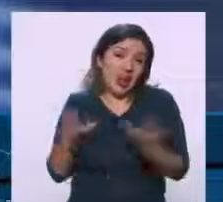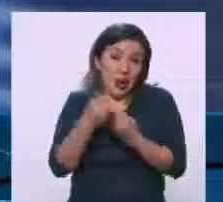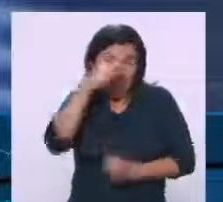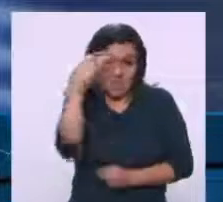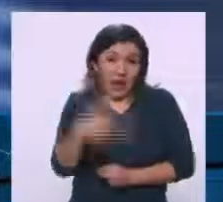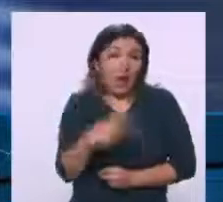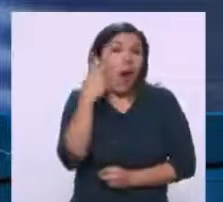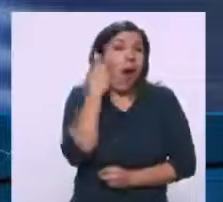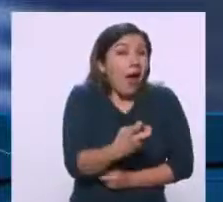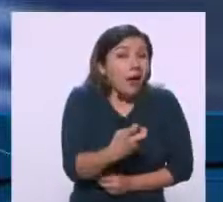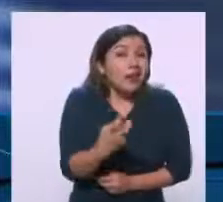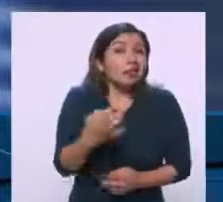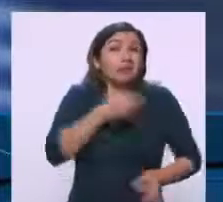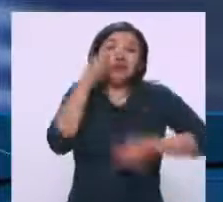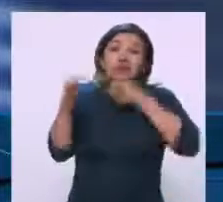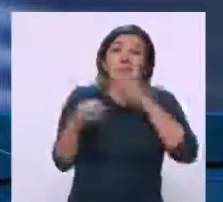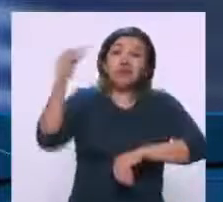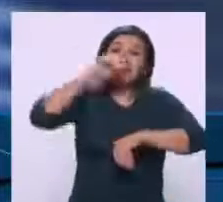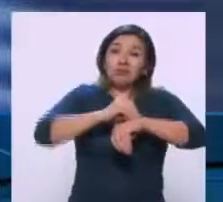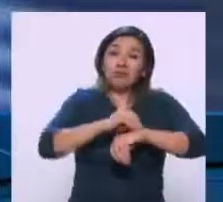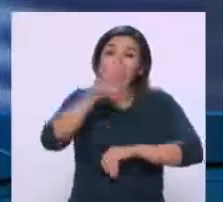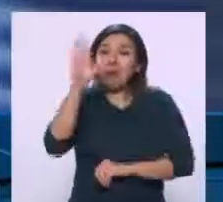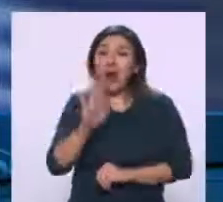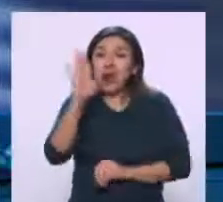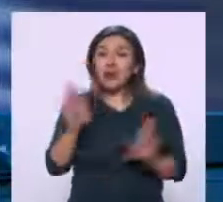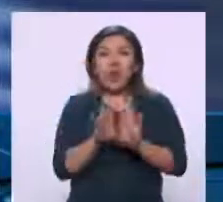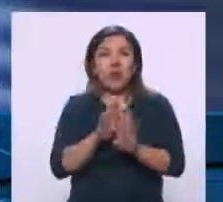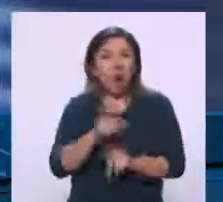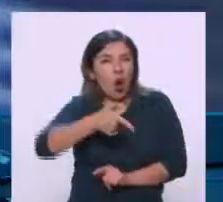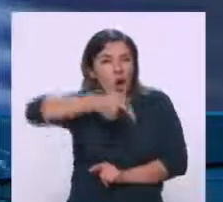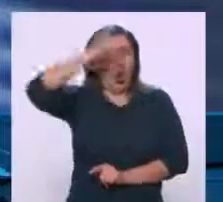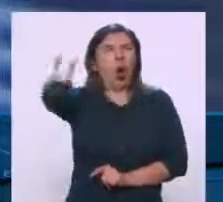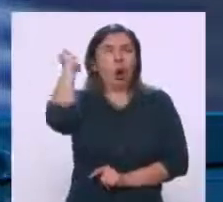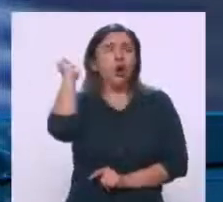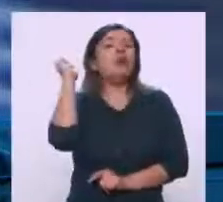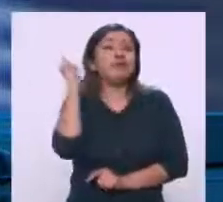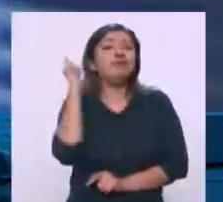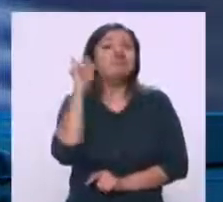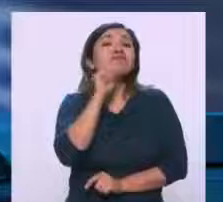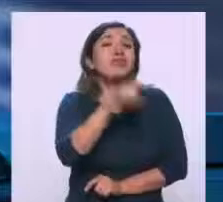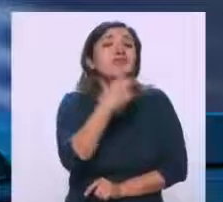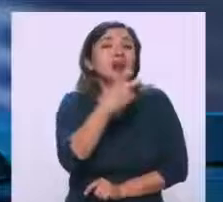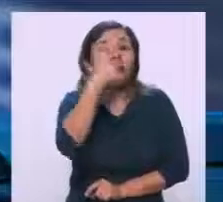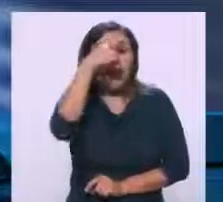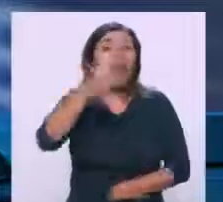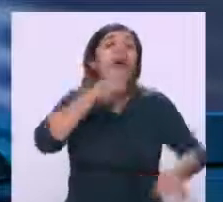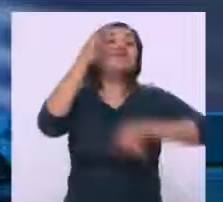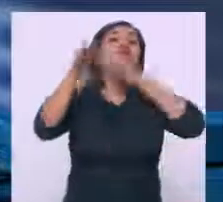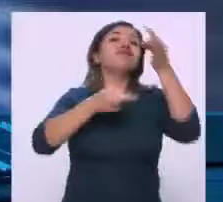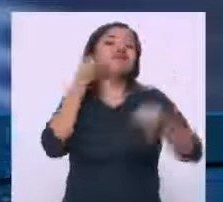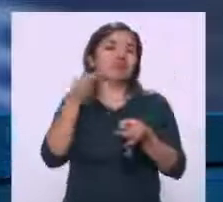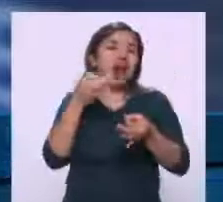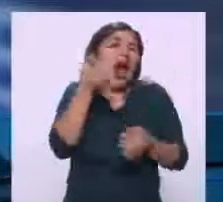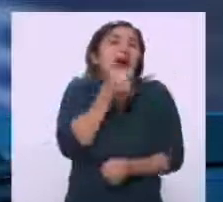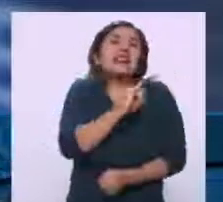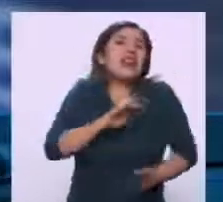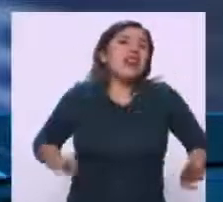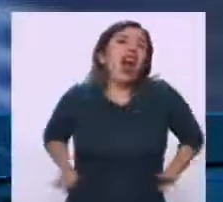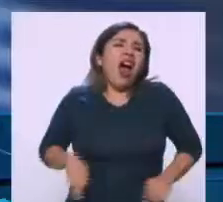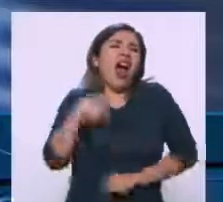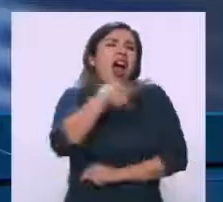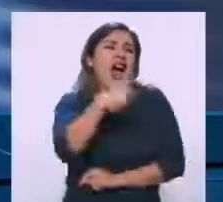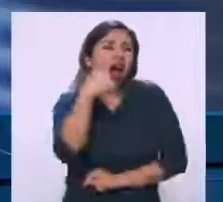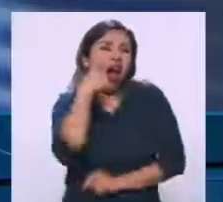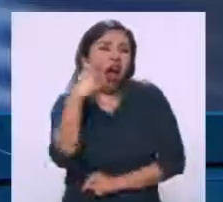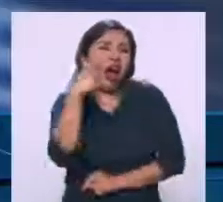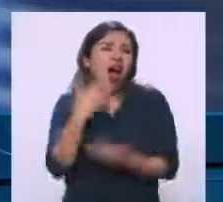Entonces, esto que pone y que aparentemente está medio loco, es justamente para hacerse publicidad. Es la forma en que él se ha dado